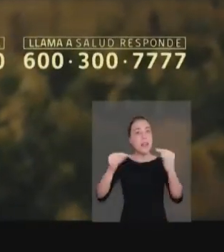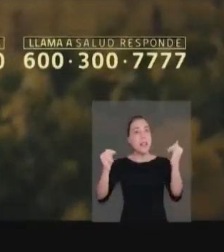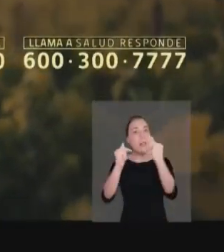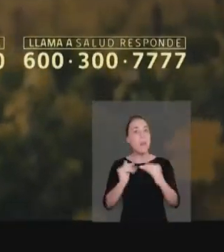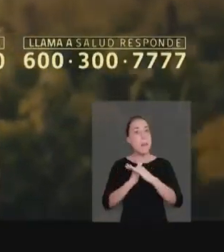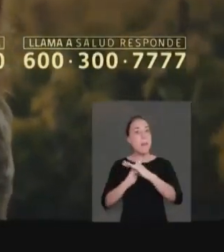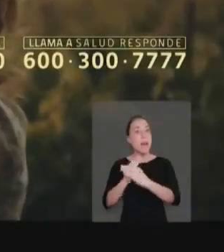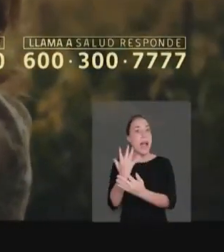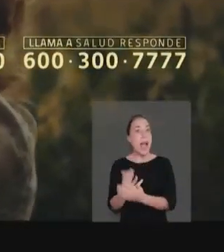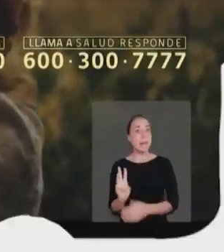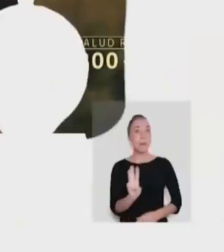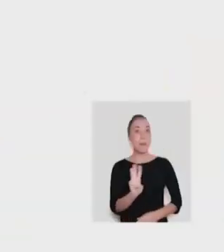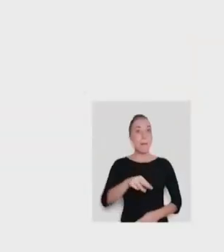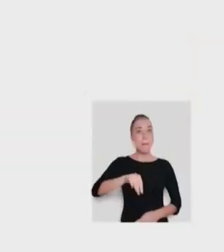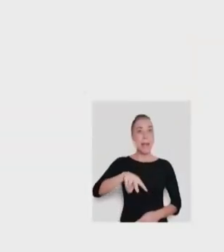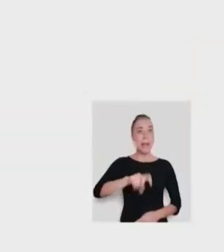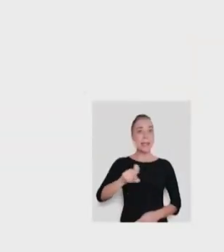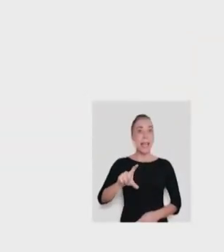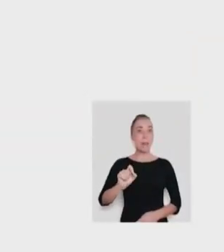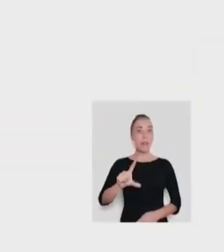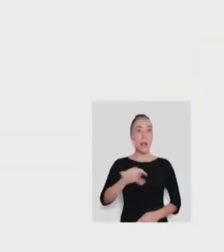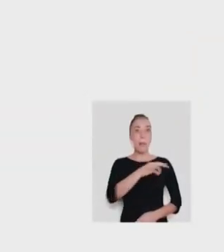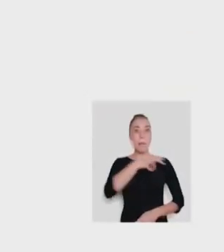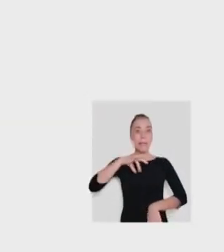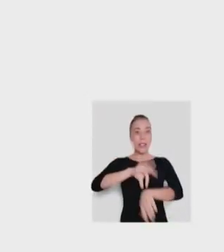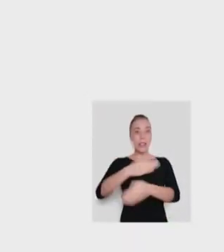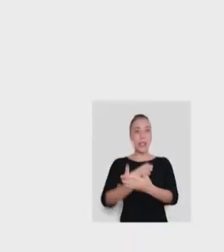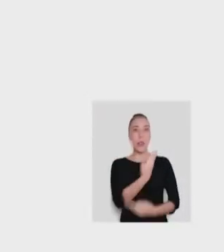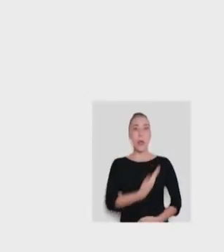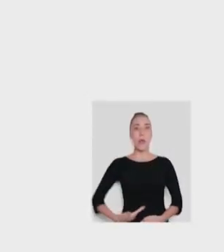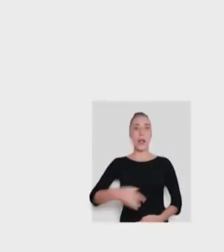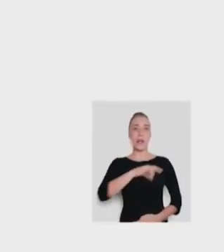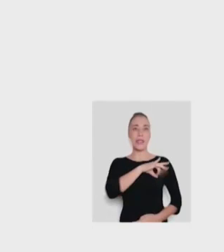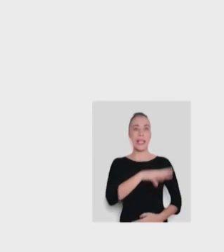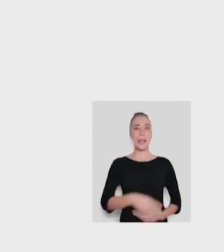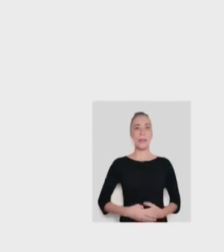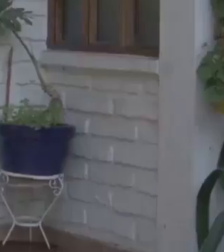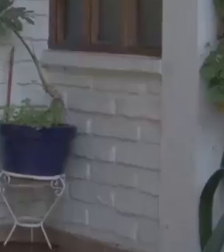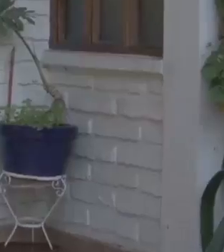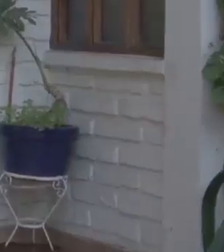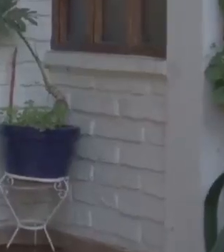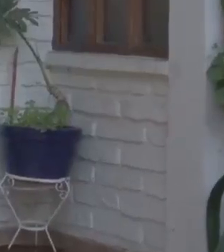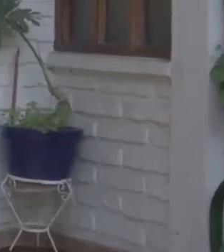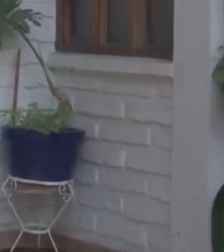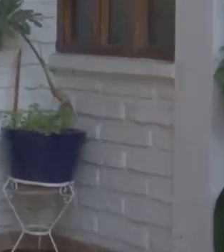métodos de prevención. Disponibles en minsal.cl. Ministerio de Salud. Gobierno de Chile.